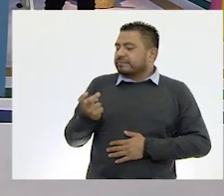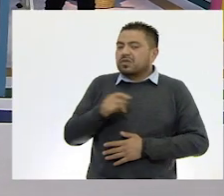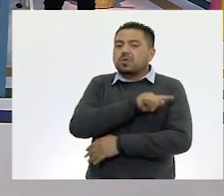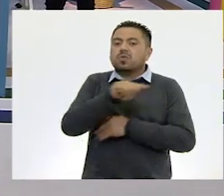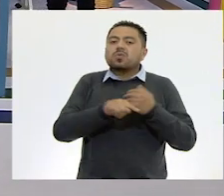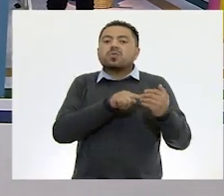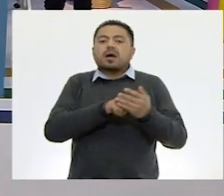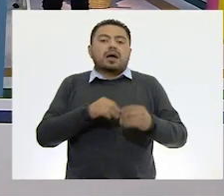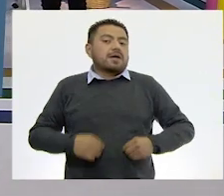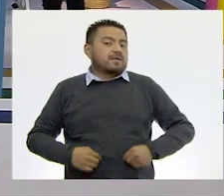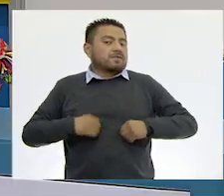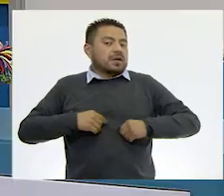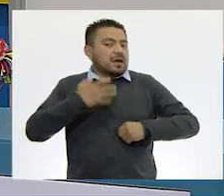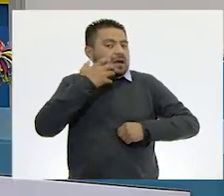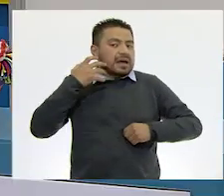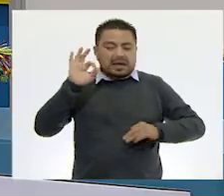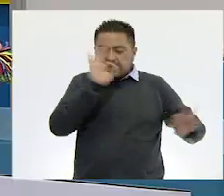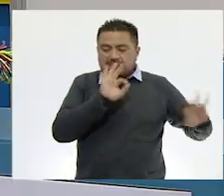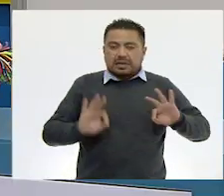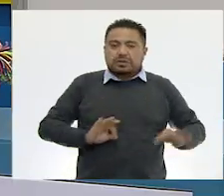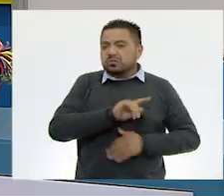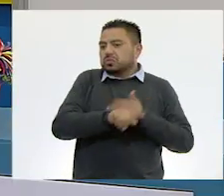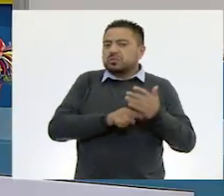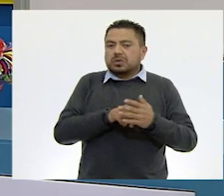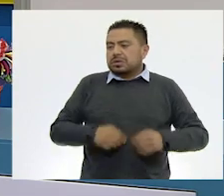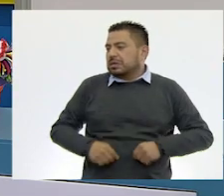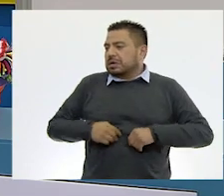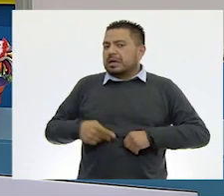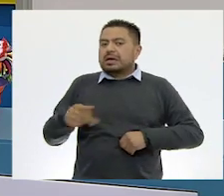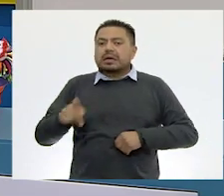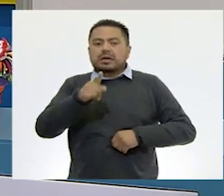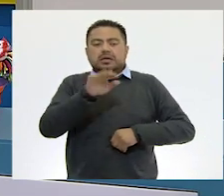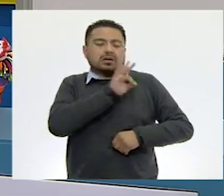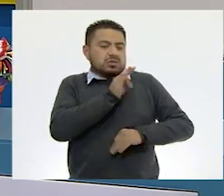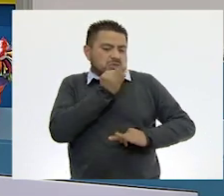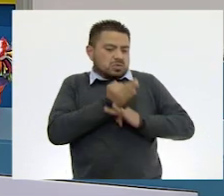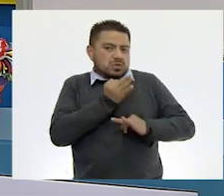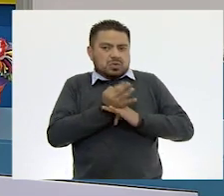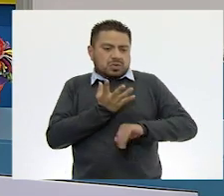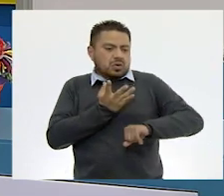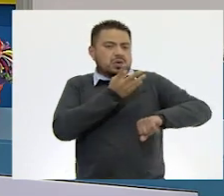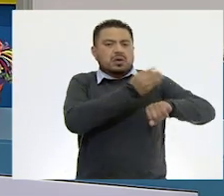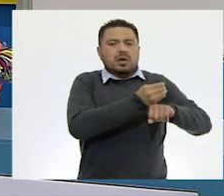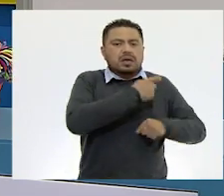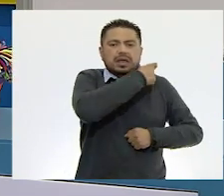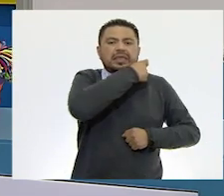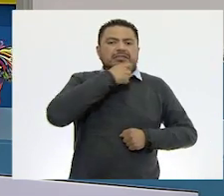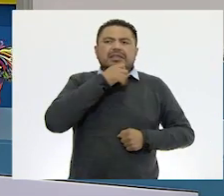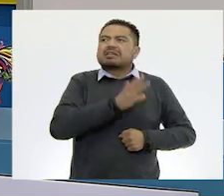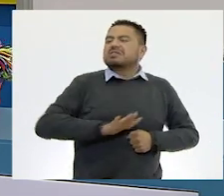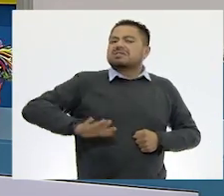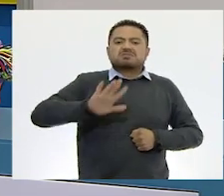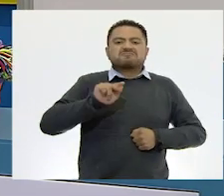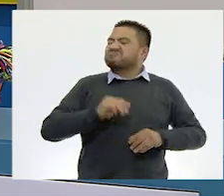lugar donde vive el jaguar es su hogar. Y si lo colocamos, por ejemplo, en un desierto, no sobreviviría,